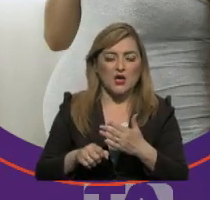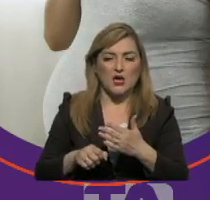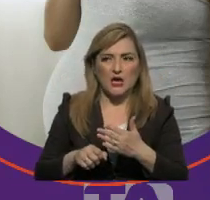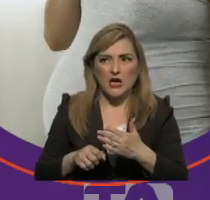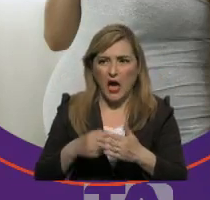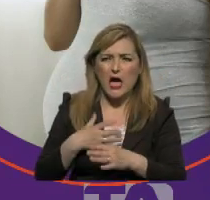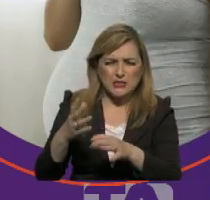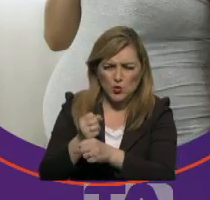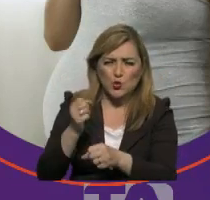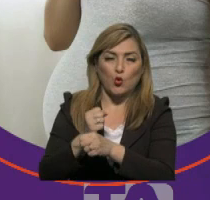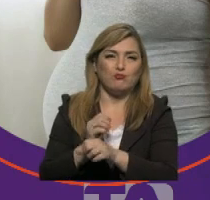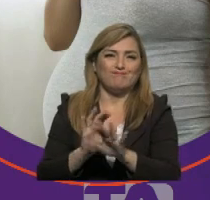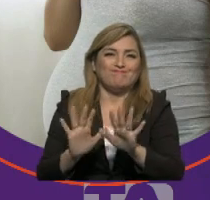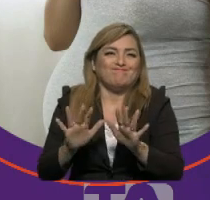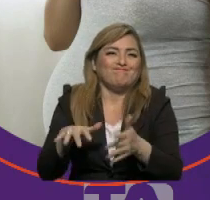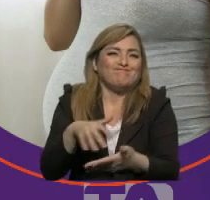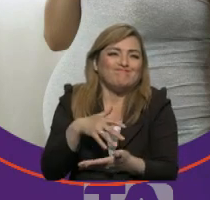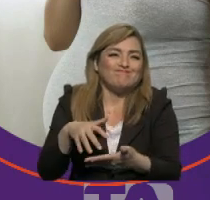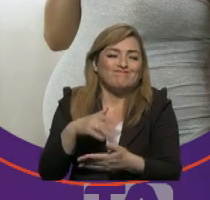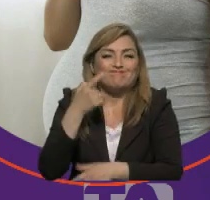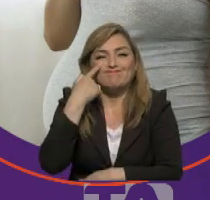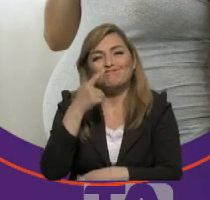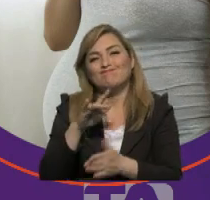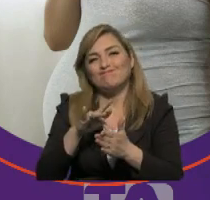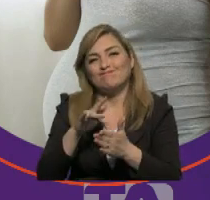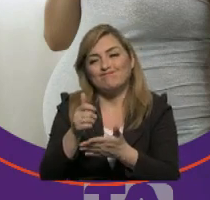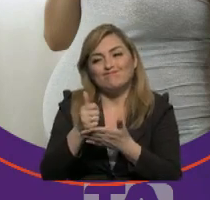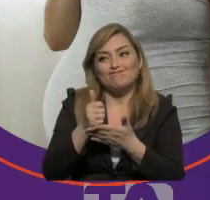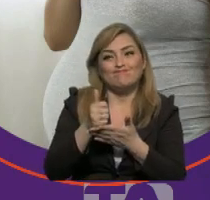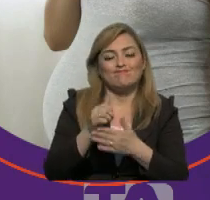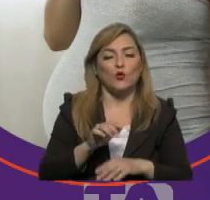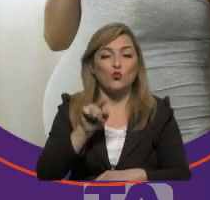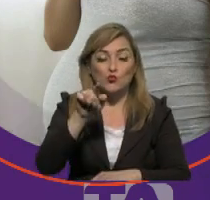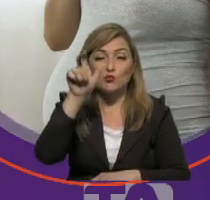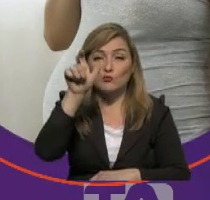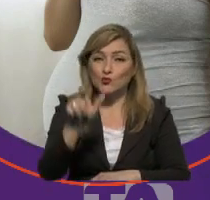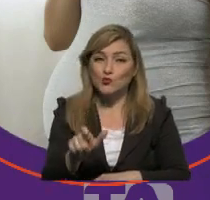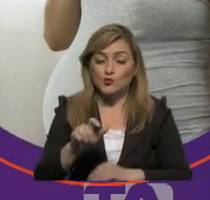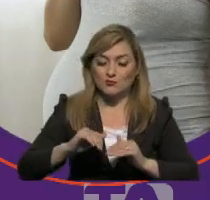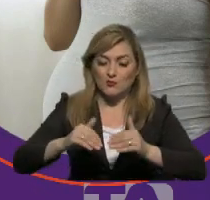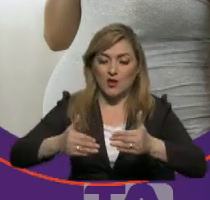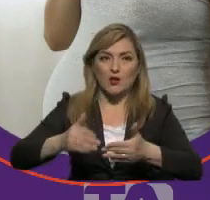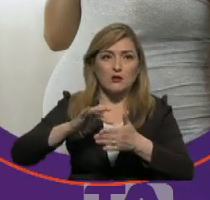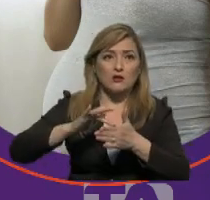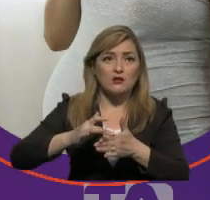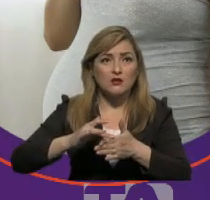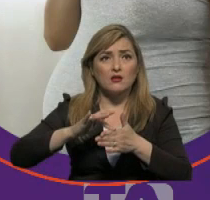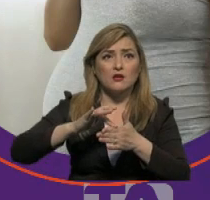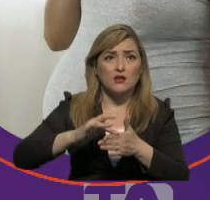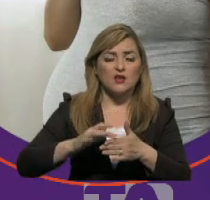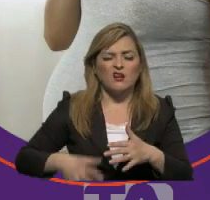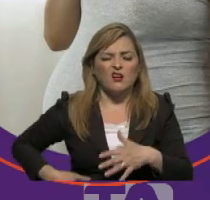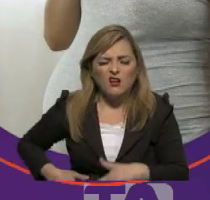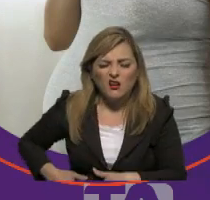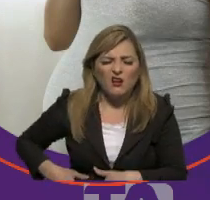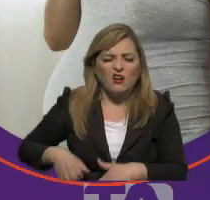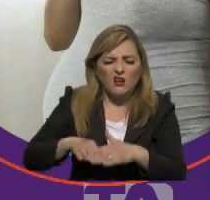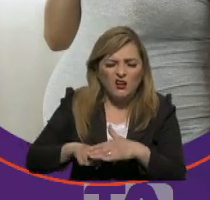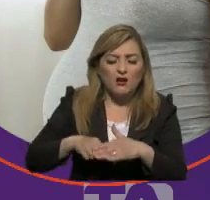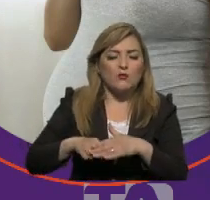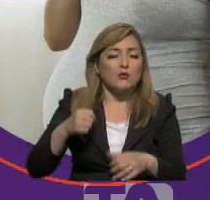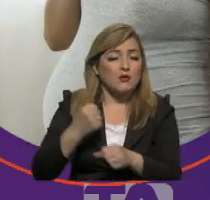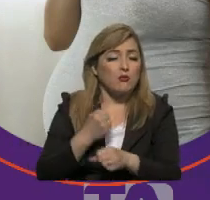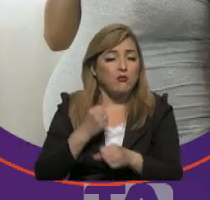Pero sabemos que hay que ver el riesgo y el beneficio. Si usted es una persona que tiene un embarazo de alto riesgo, usted es una persona que tiene un